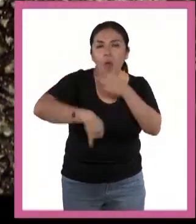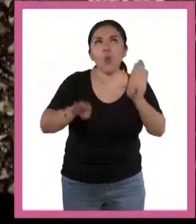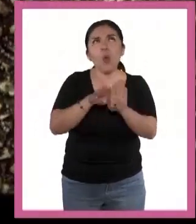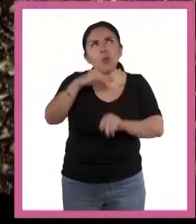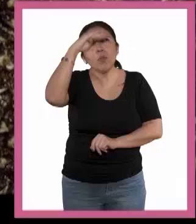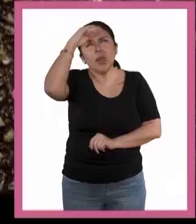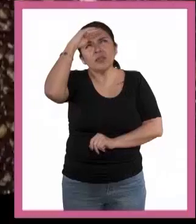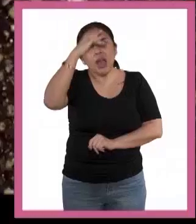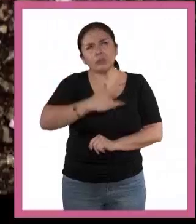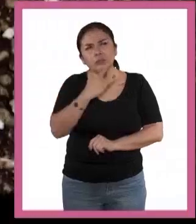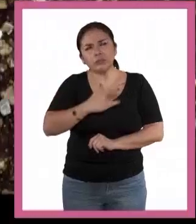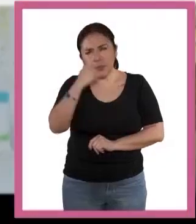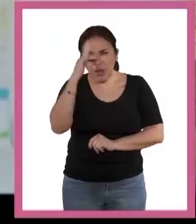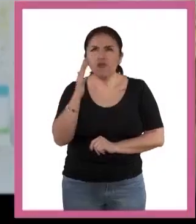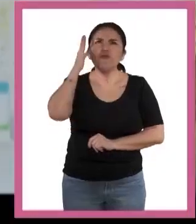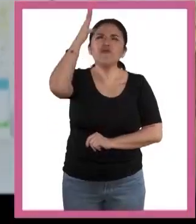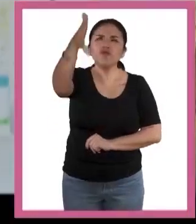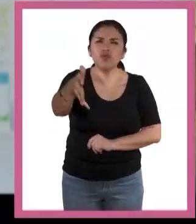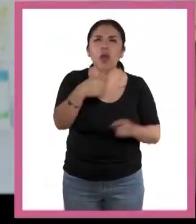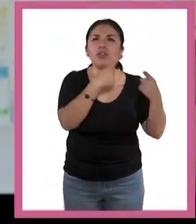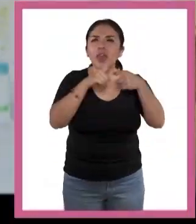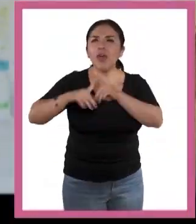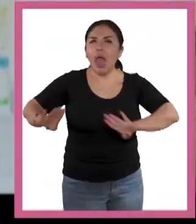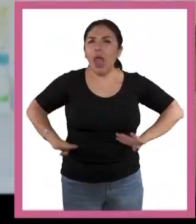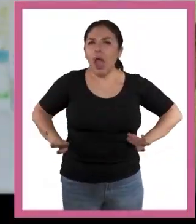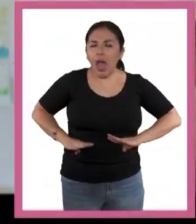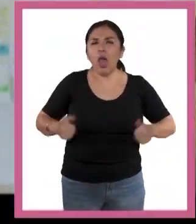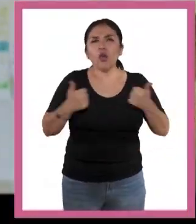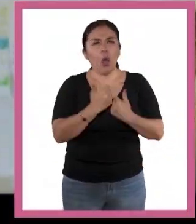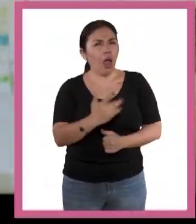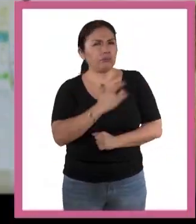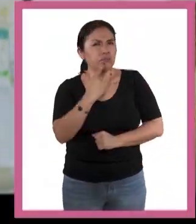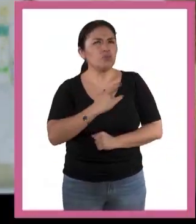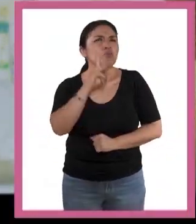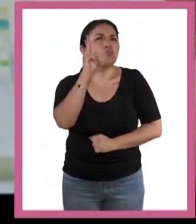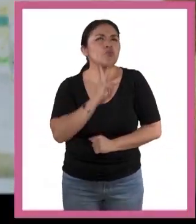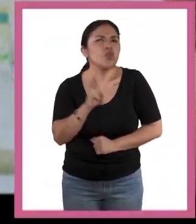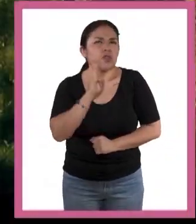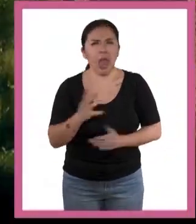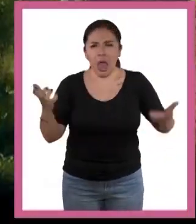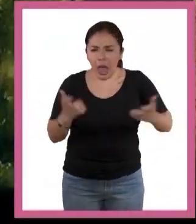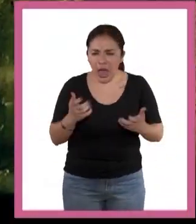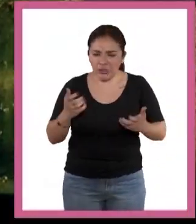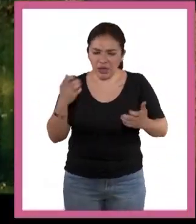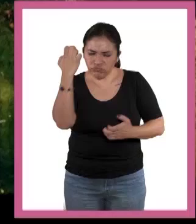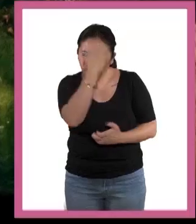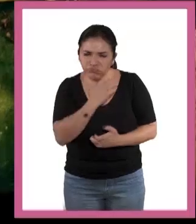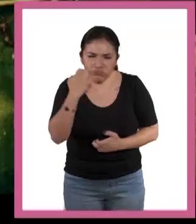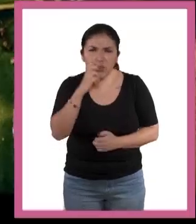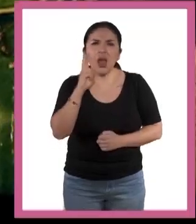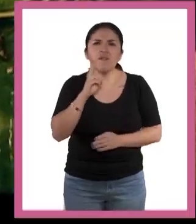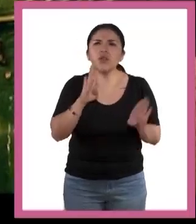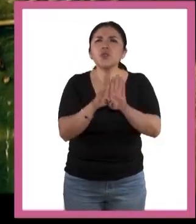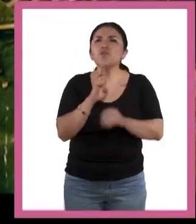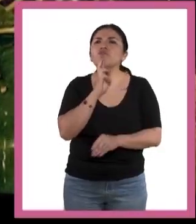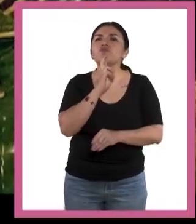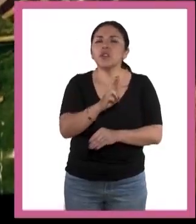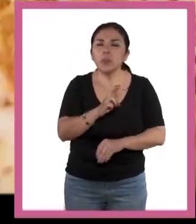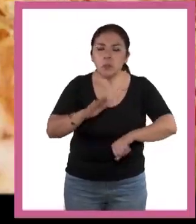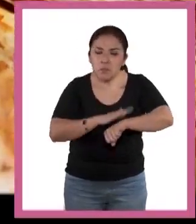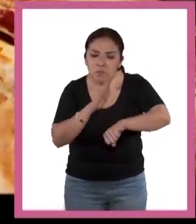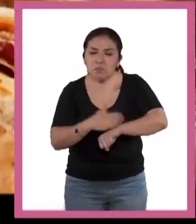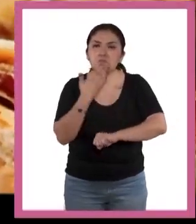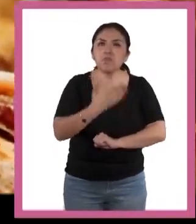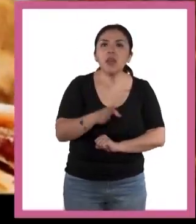y en distintos escenarios, experimentar, diseñar y luego examinar los resultados para mejorarlos.